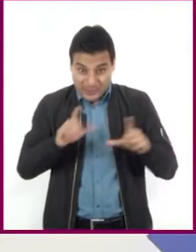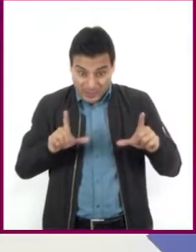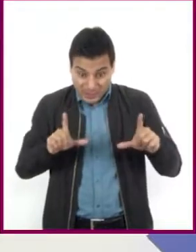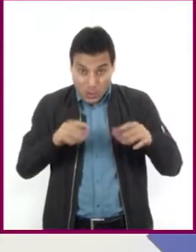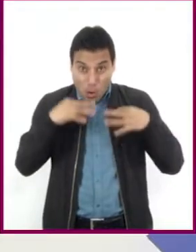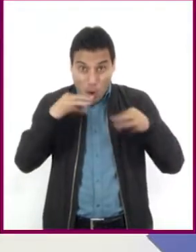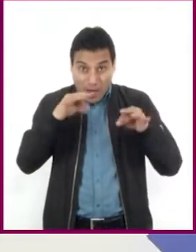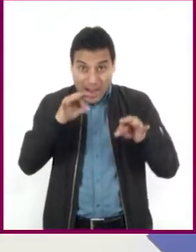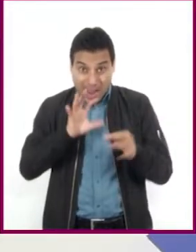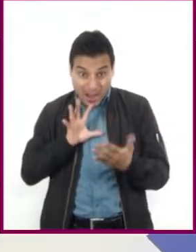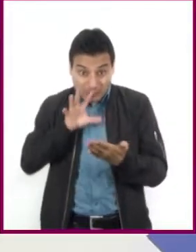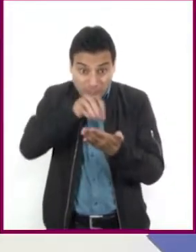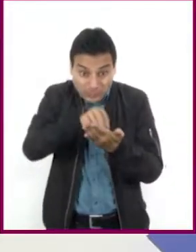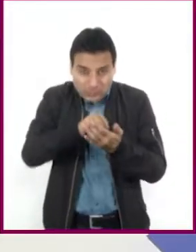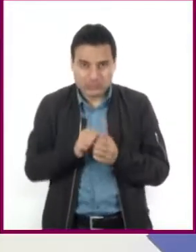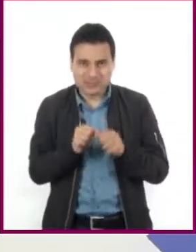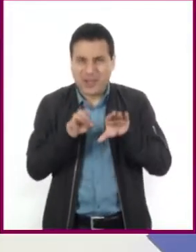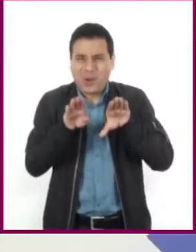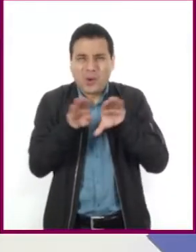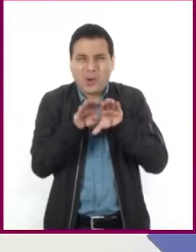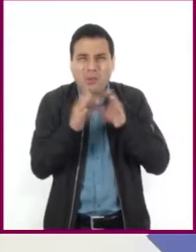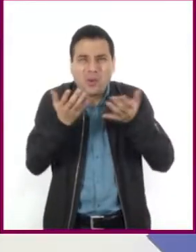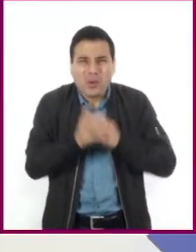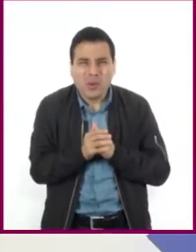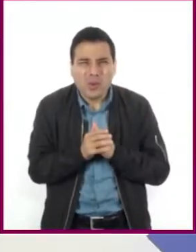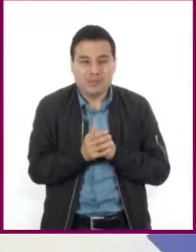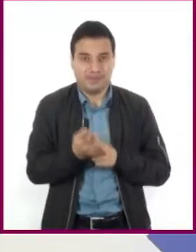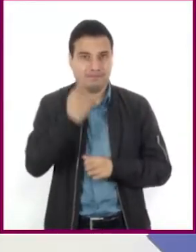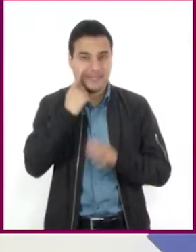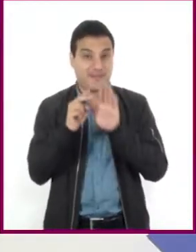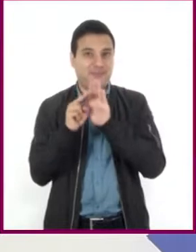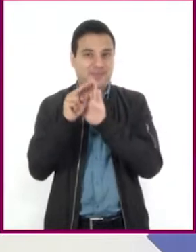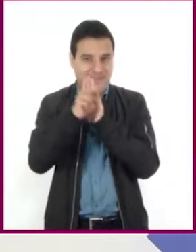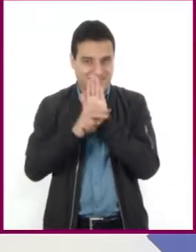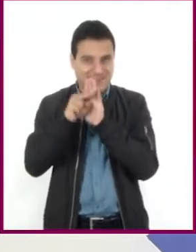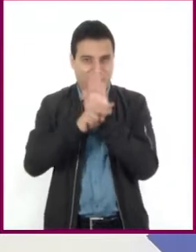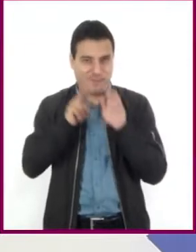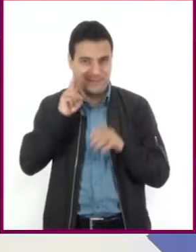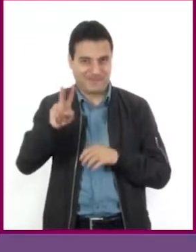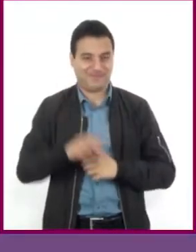Ahora veamos este video que les ayudará a comprender mejor el tema.